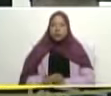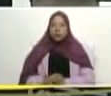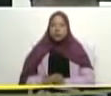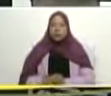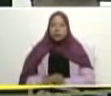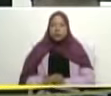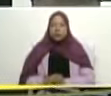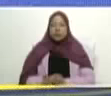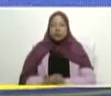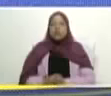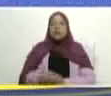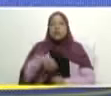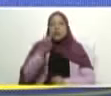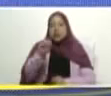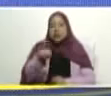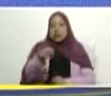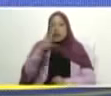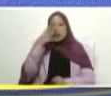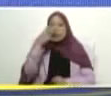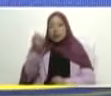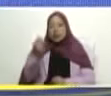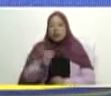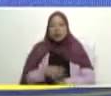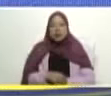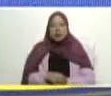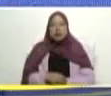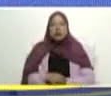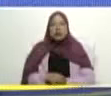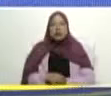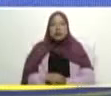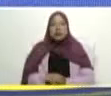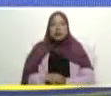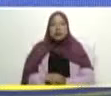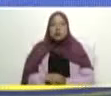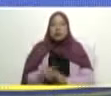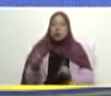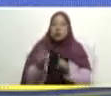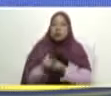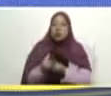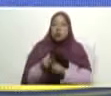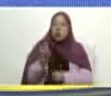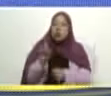digo ¿lo entendieron? no es lo mismo entendido que si lo entendieron